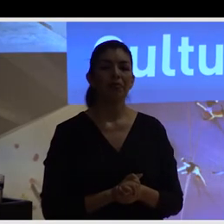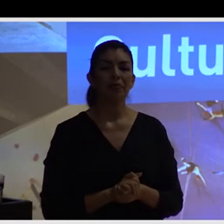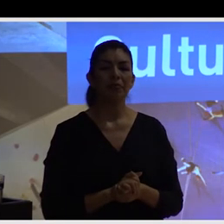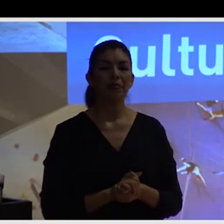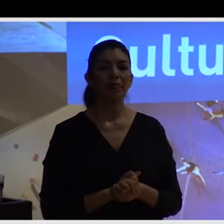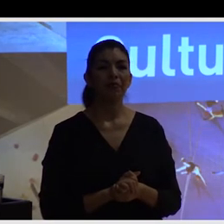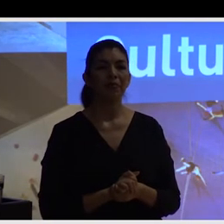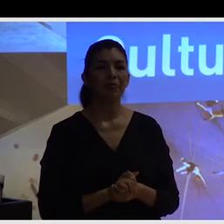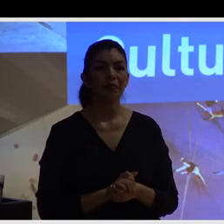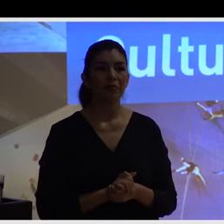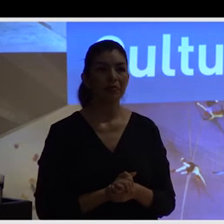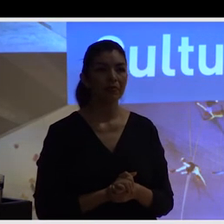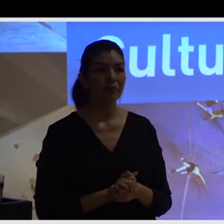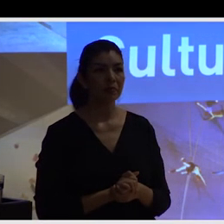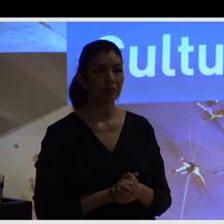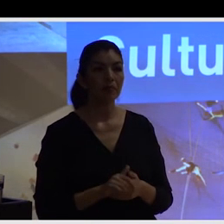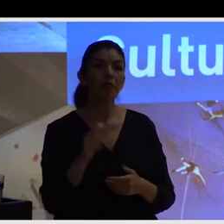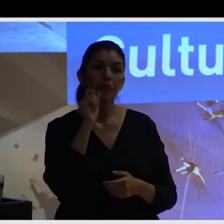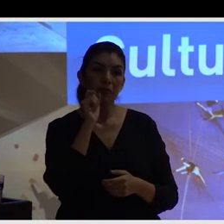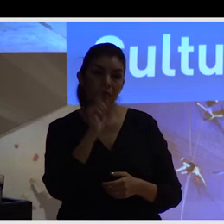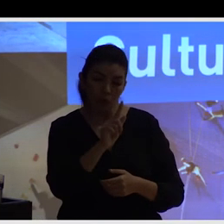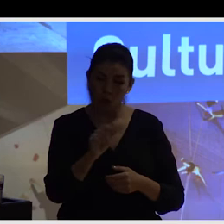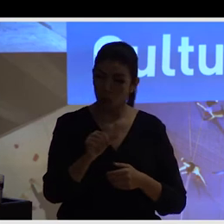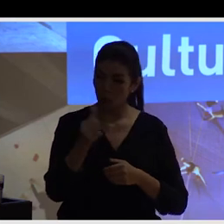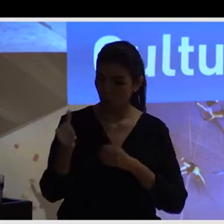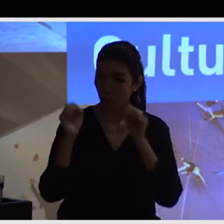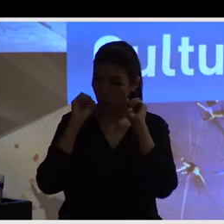hacemos mucho trabajo con organizaciones culturales